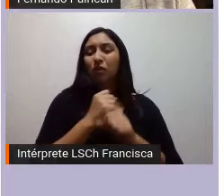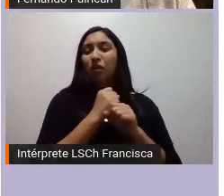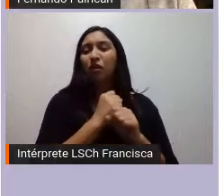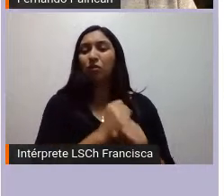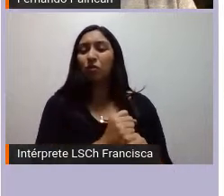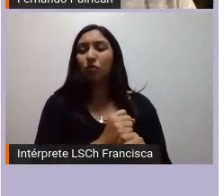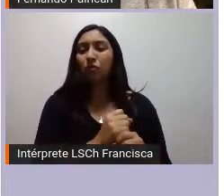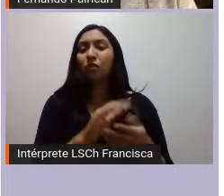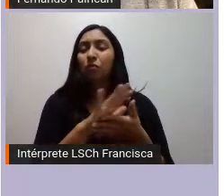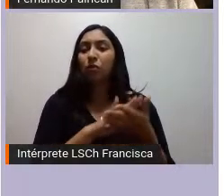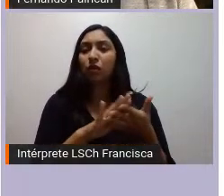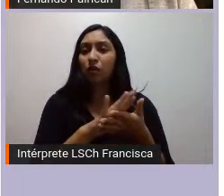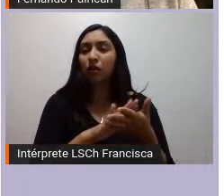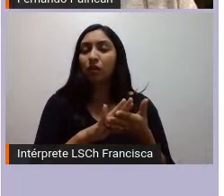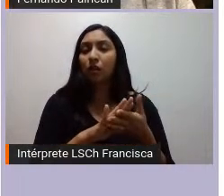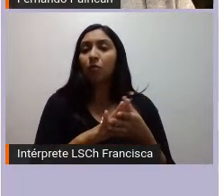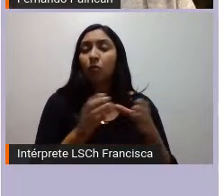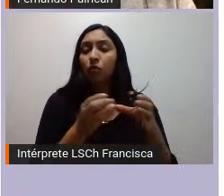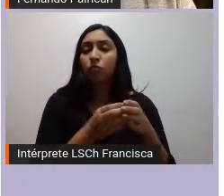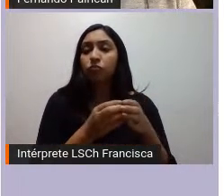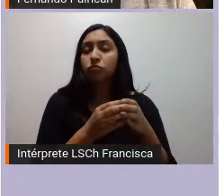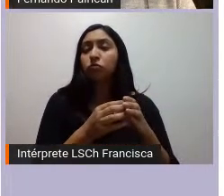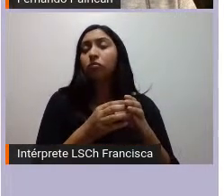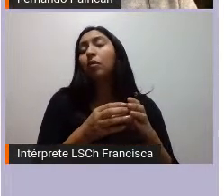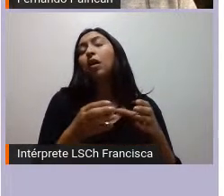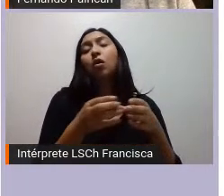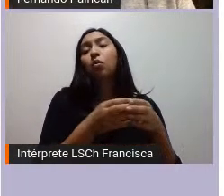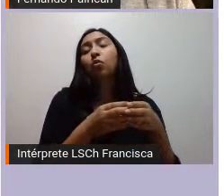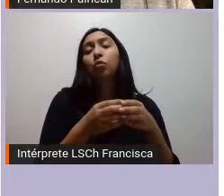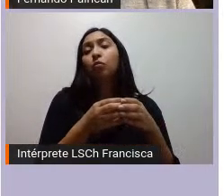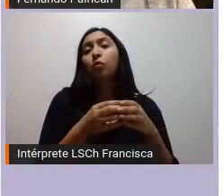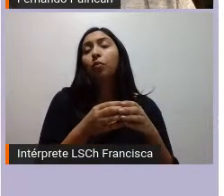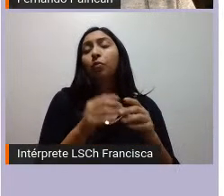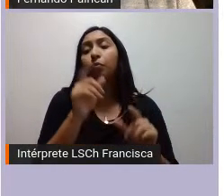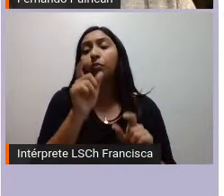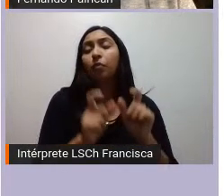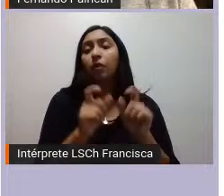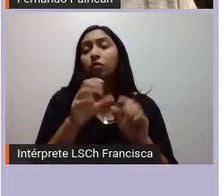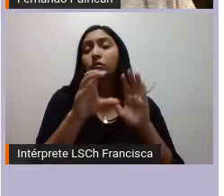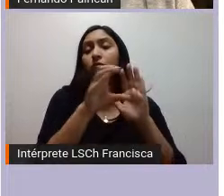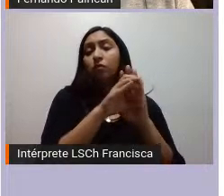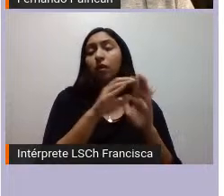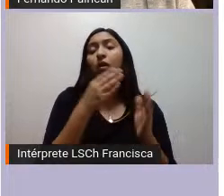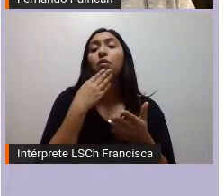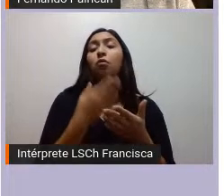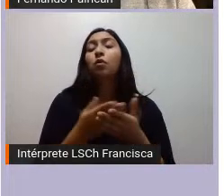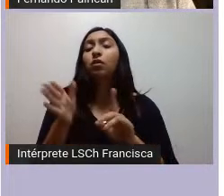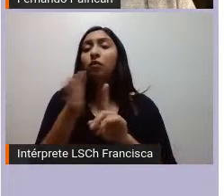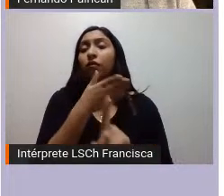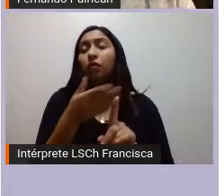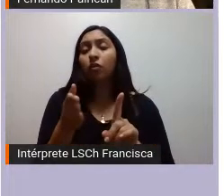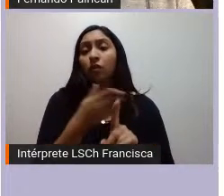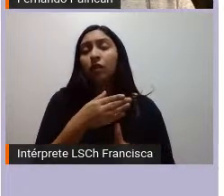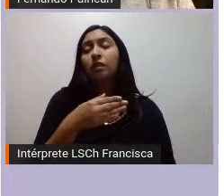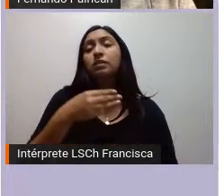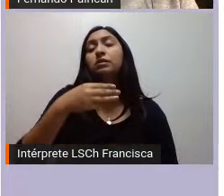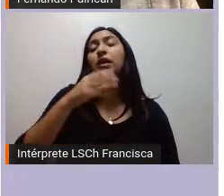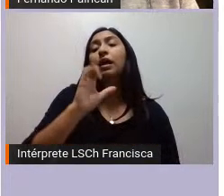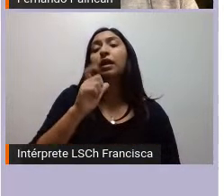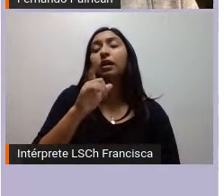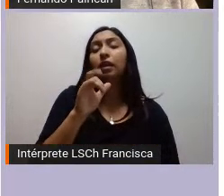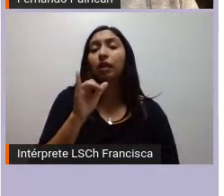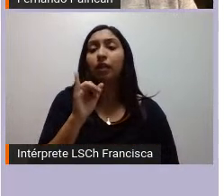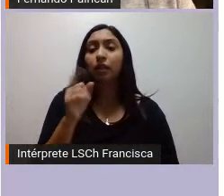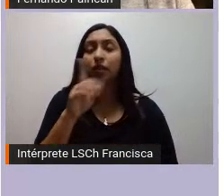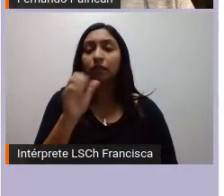pueblos originarios es que es un tema político cuando yo agredo a la Machi Francisca Lincoln agredo a la mía Elisa Loncón y